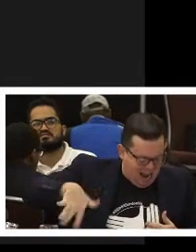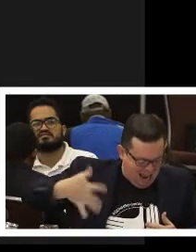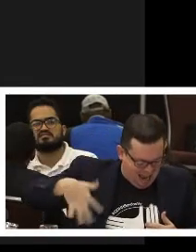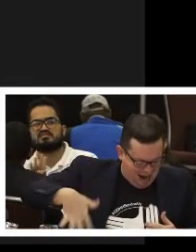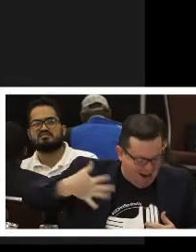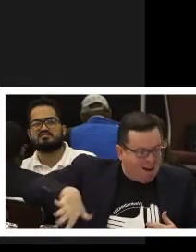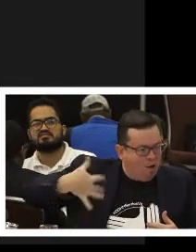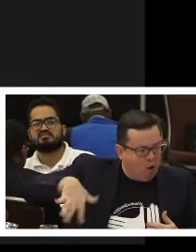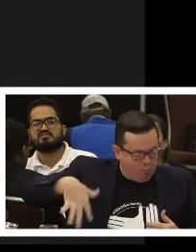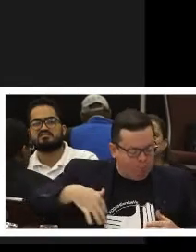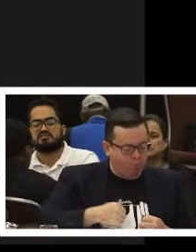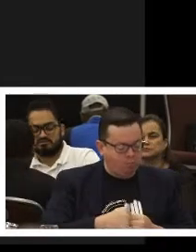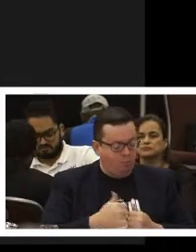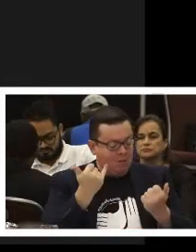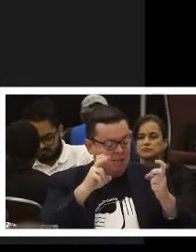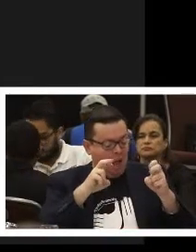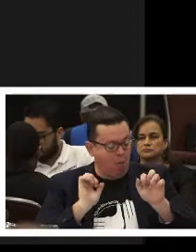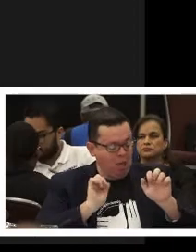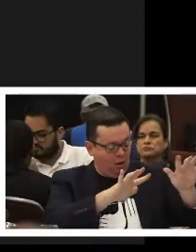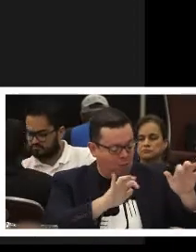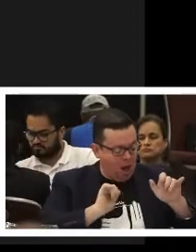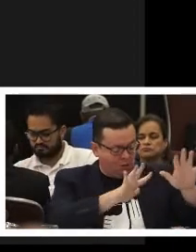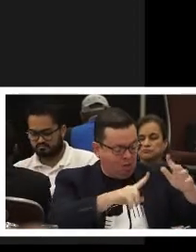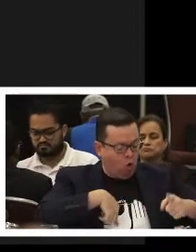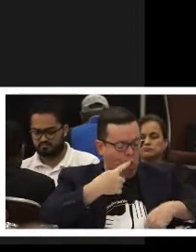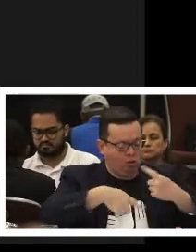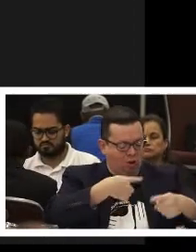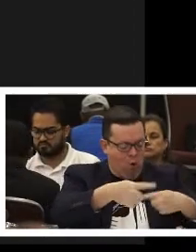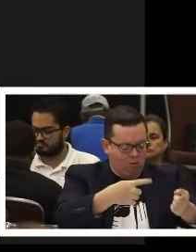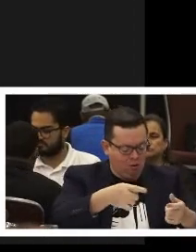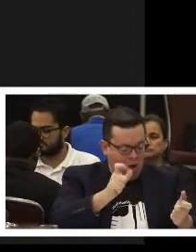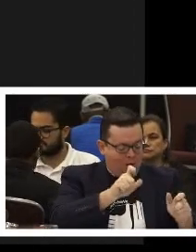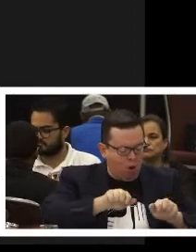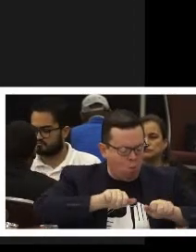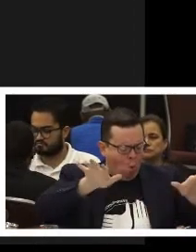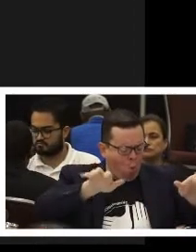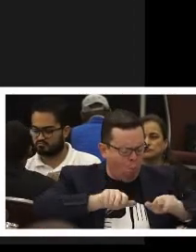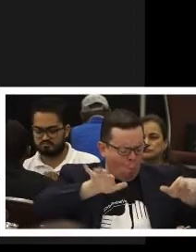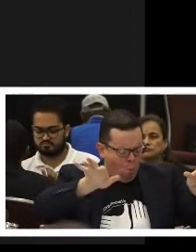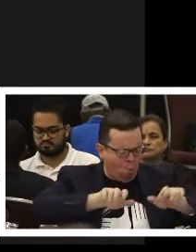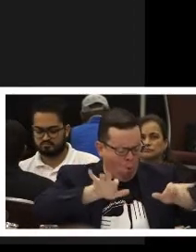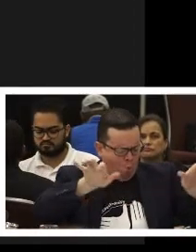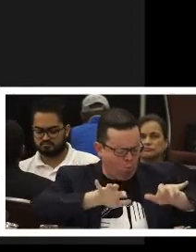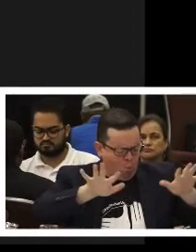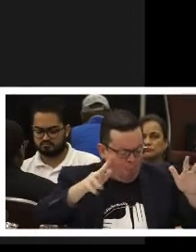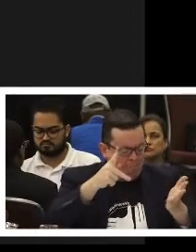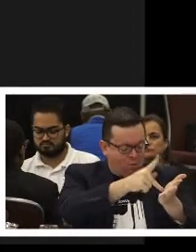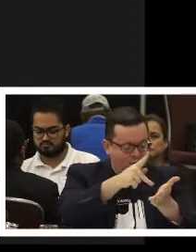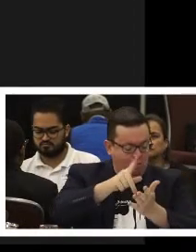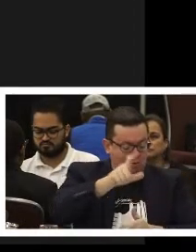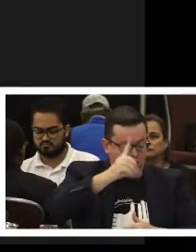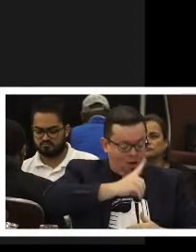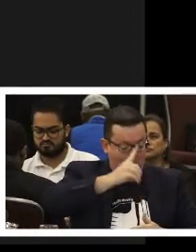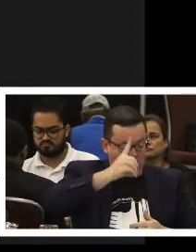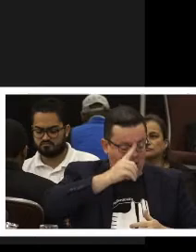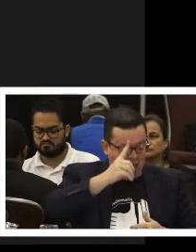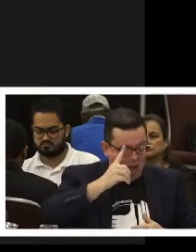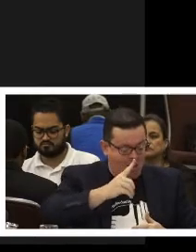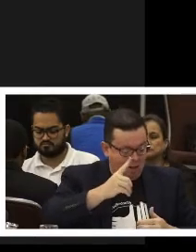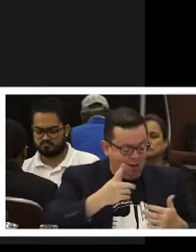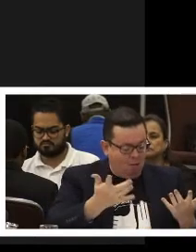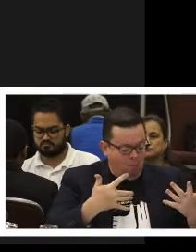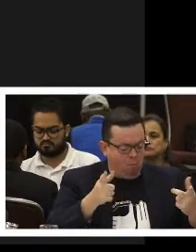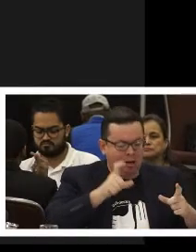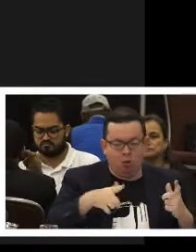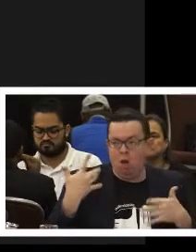ya que en el hospital público donde se encontraba no se contaban con estos insumos, lo que muestra que hay un incumplimiento de los artículos 1, 2, 11 y